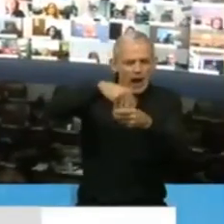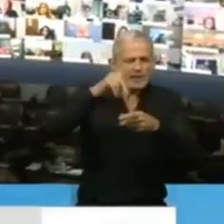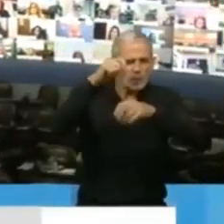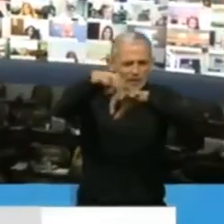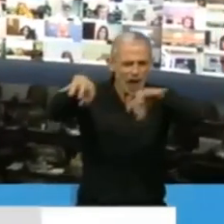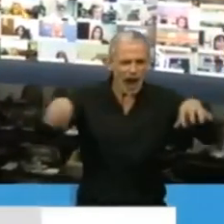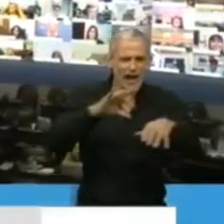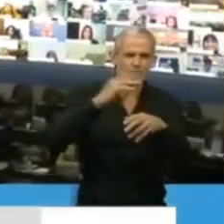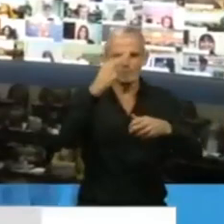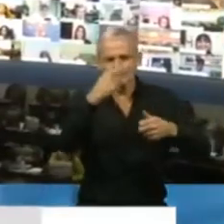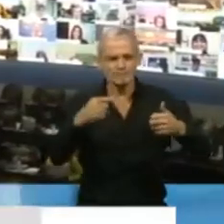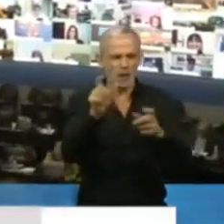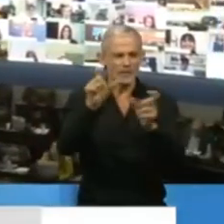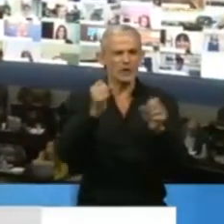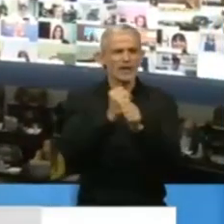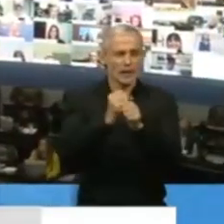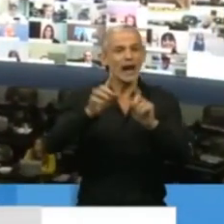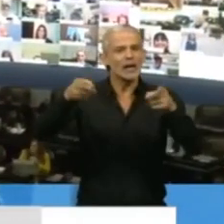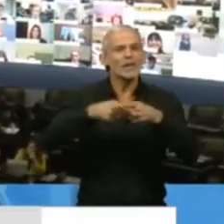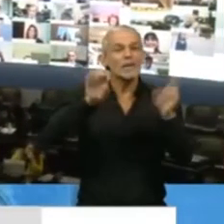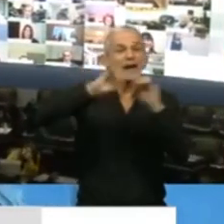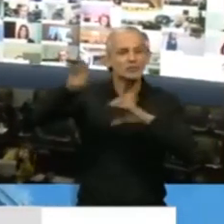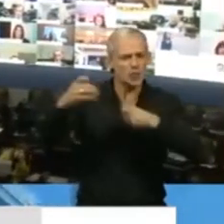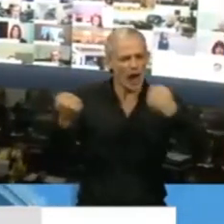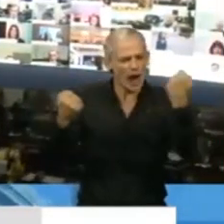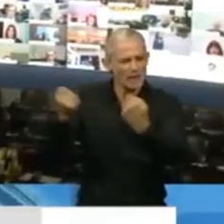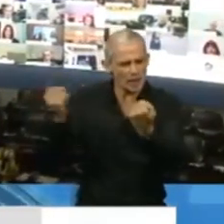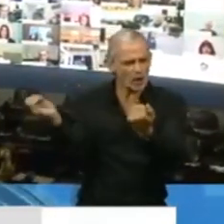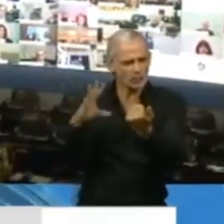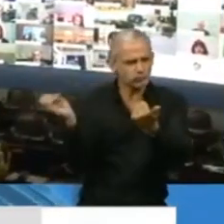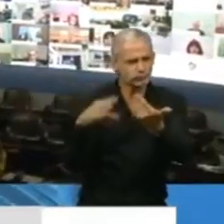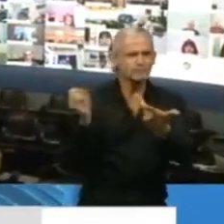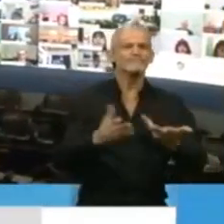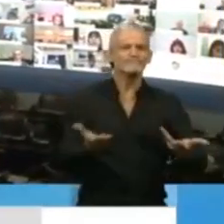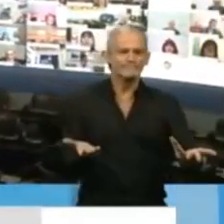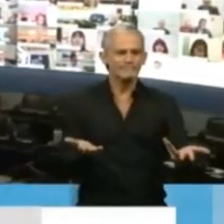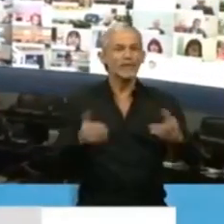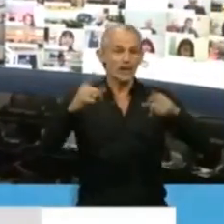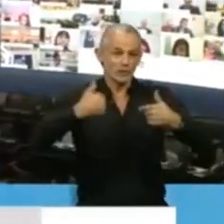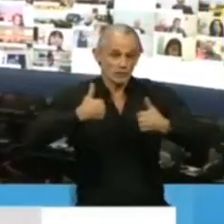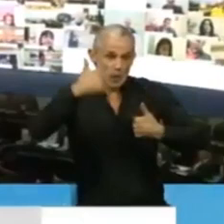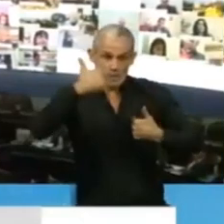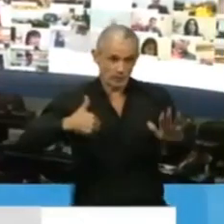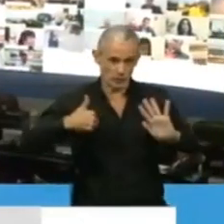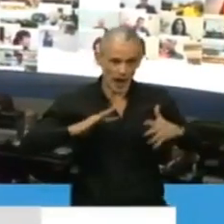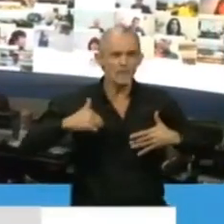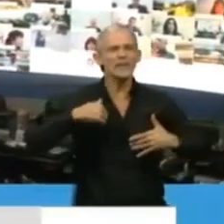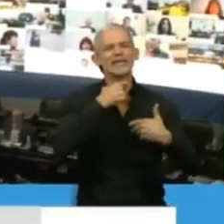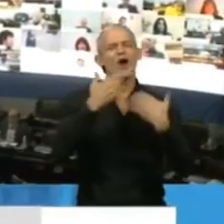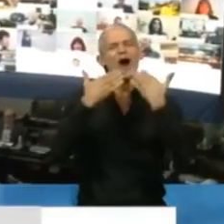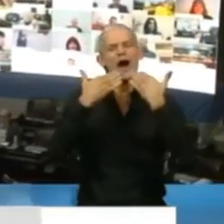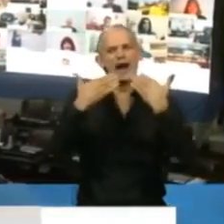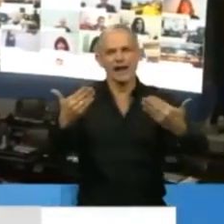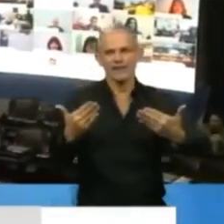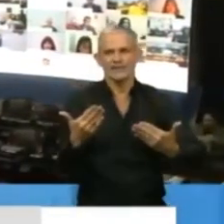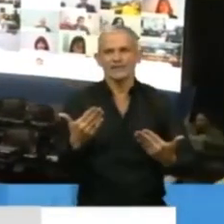a los trabajadores de la recolección de residuos y yo personalmente quiero agradecer y